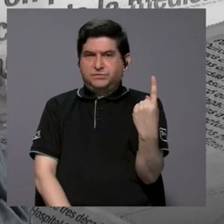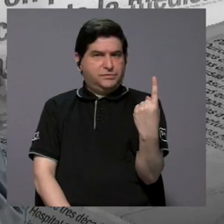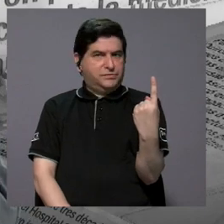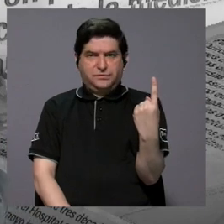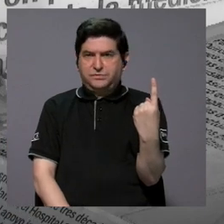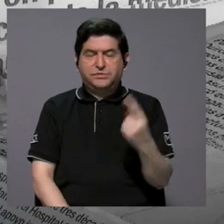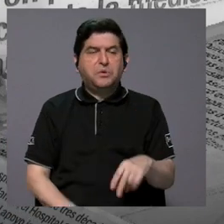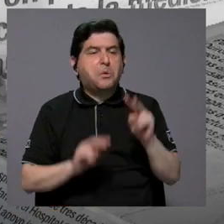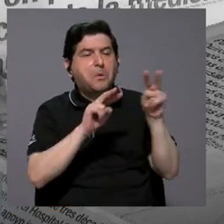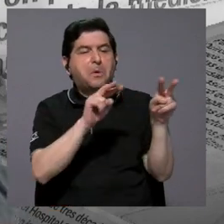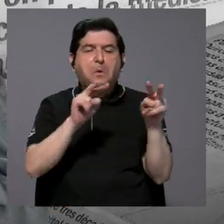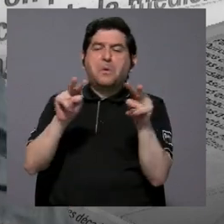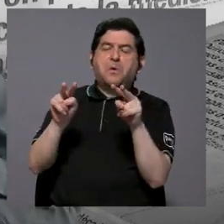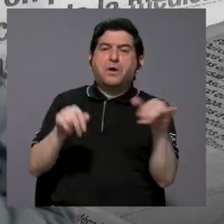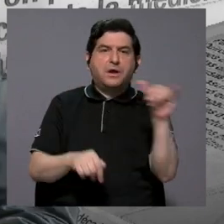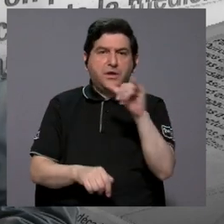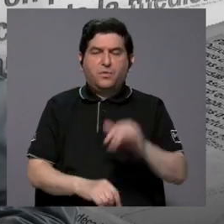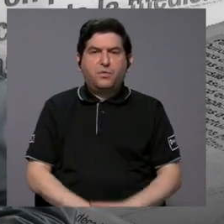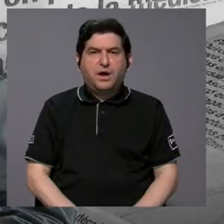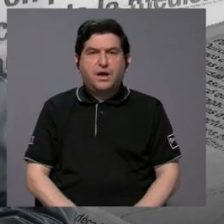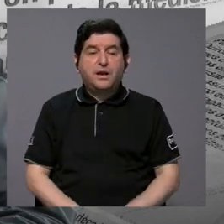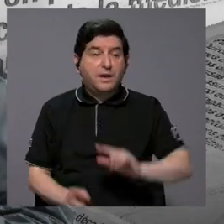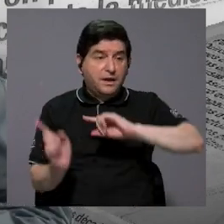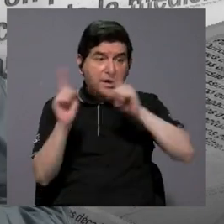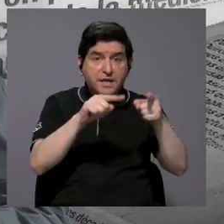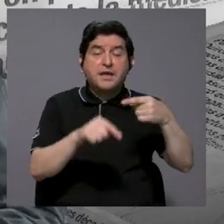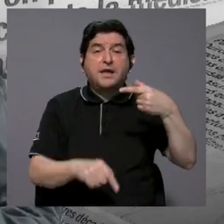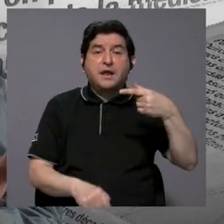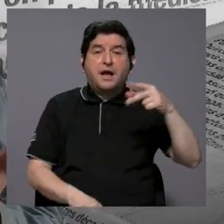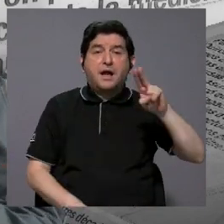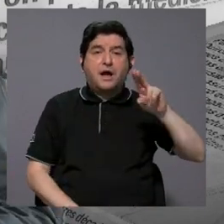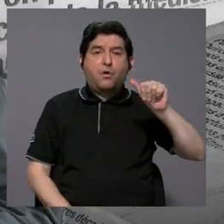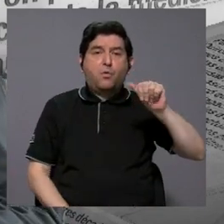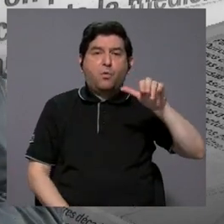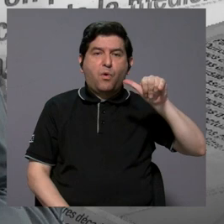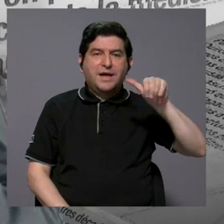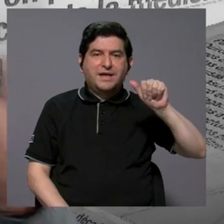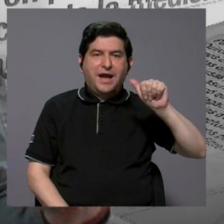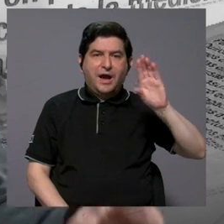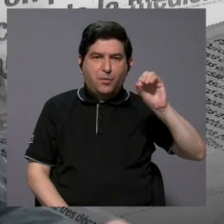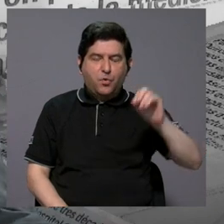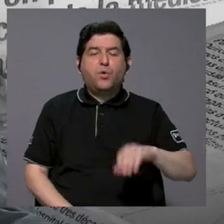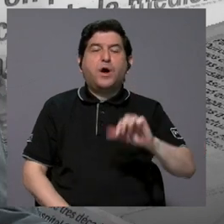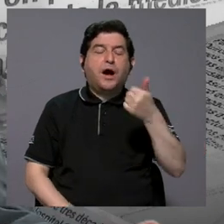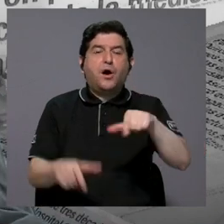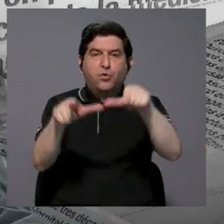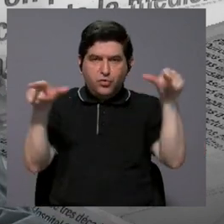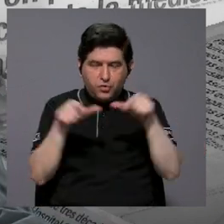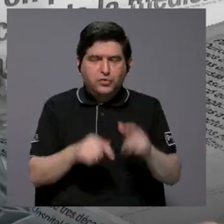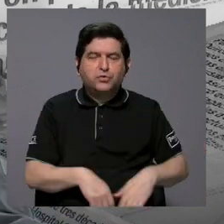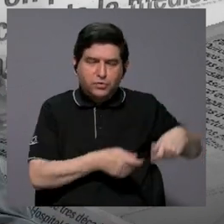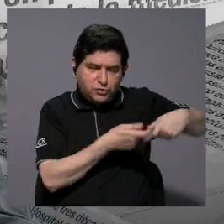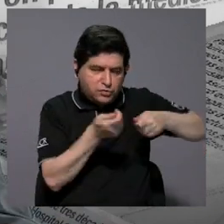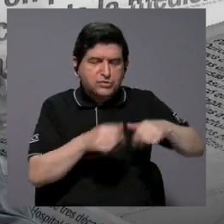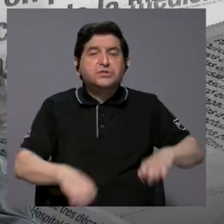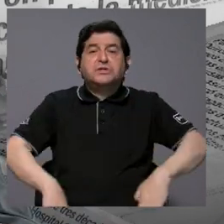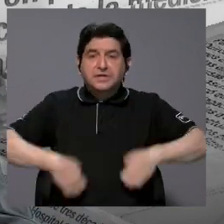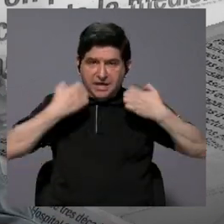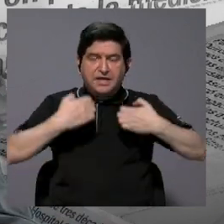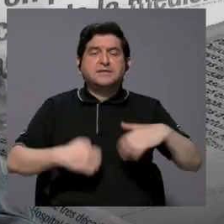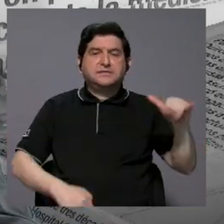ver la exposición, sino también llevarlos a Guayabo, ver si existe la posibilidad de llevarlos, a otros sitios arqueológicos que también están